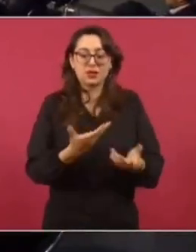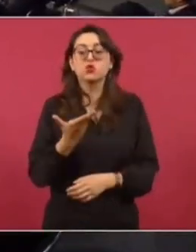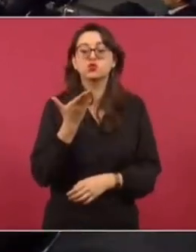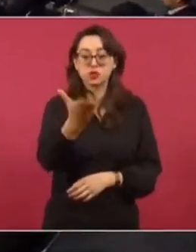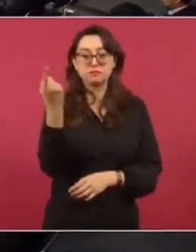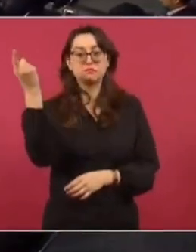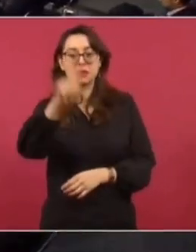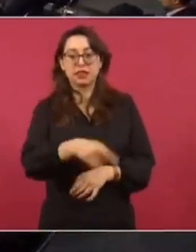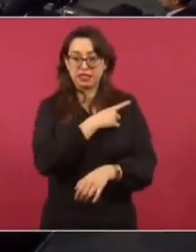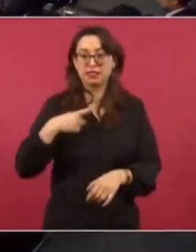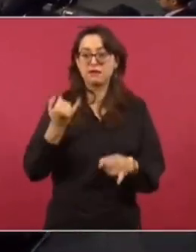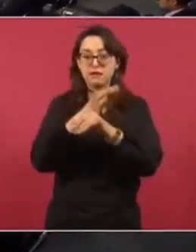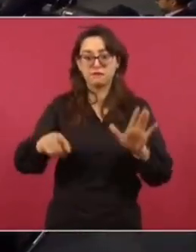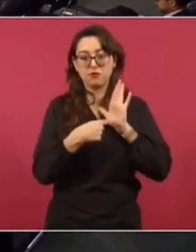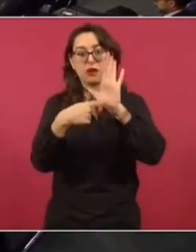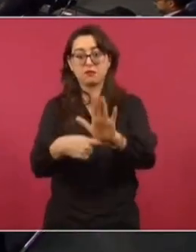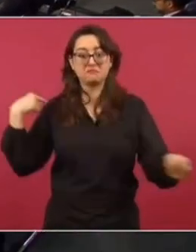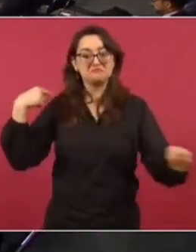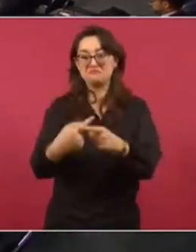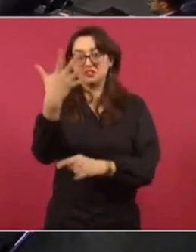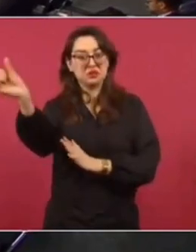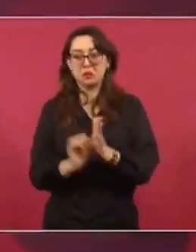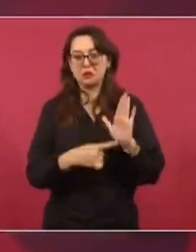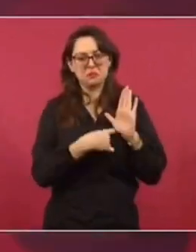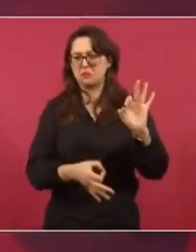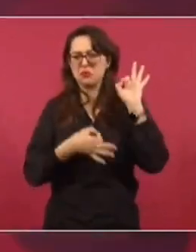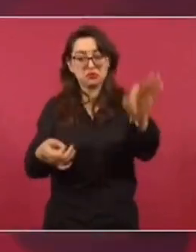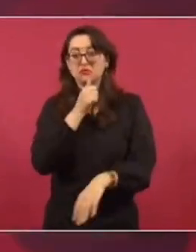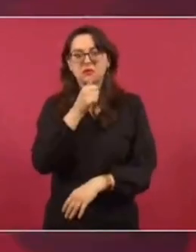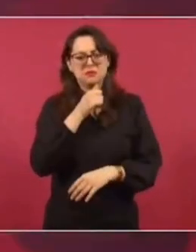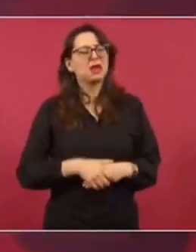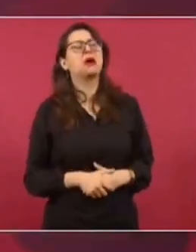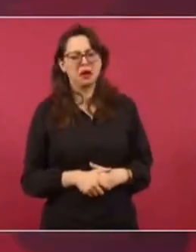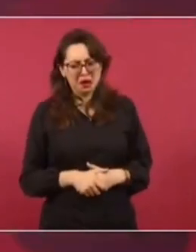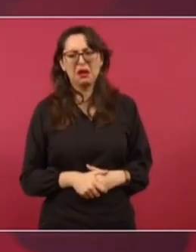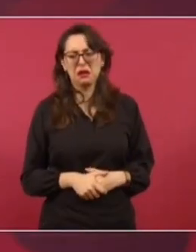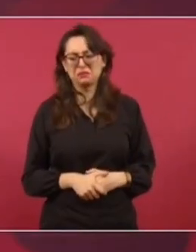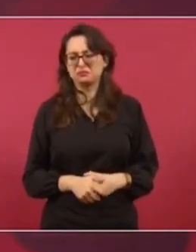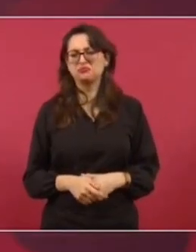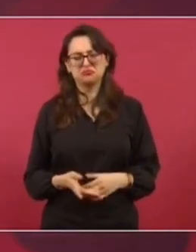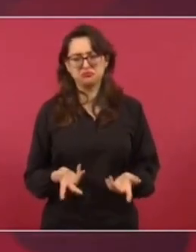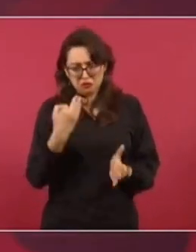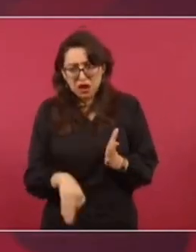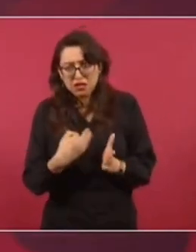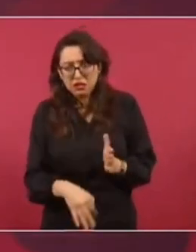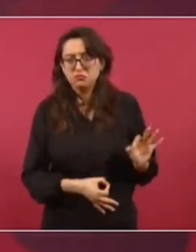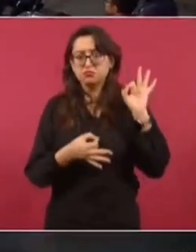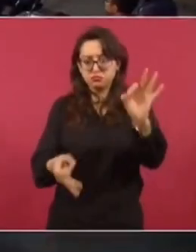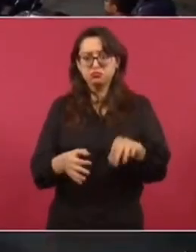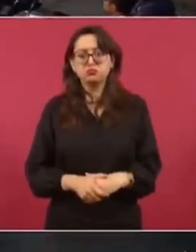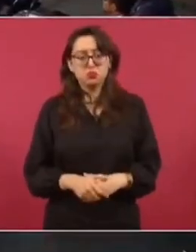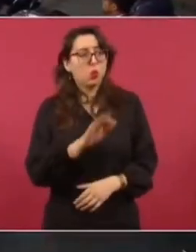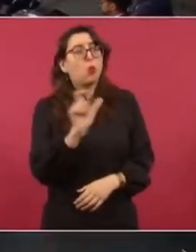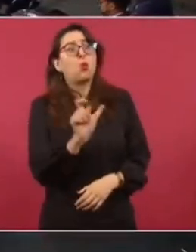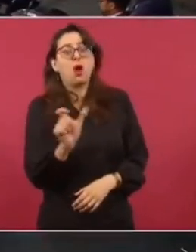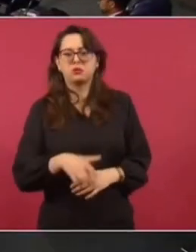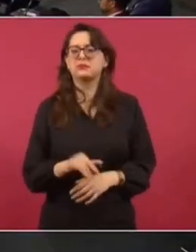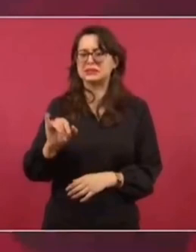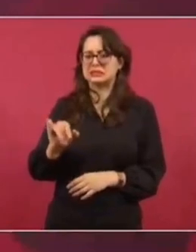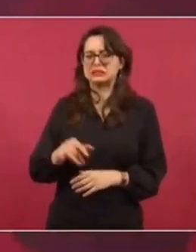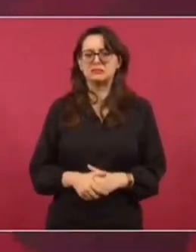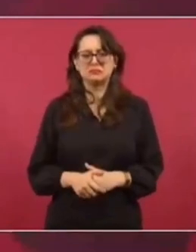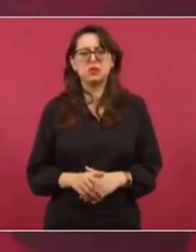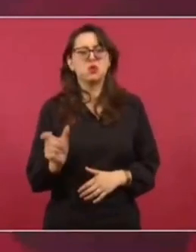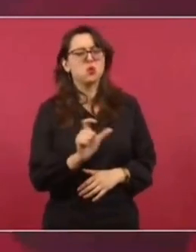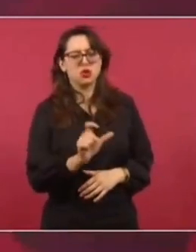y que usted giró esta instrucción y que la Sedena, a más de cinco meses, no ha cumplido con esta instrucción? Ah, lo vemos. Y si es... ¿Les voy a dar una fecha, un plazo? Sí, sí, sí. ¿Cuándo?